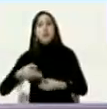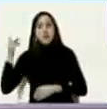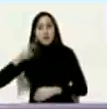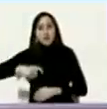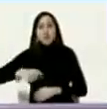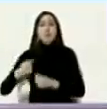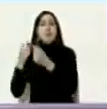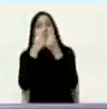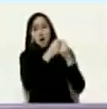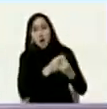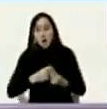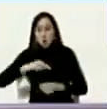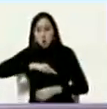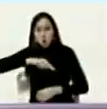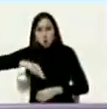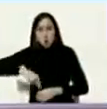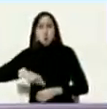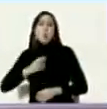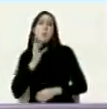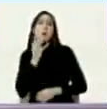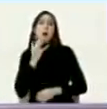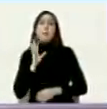nosotros para poder comprar